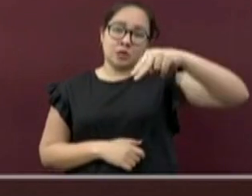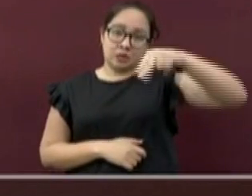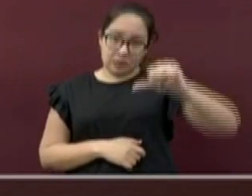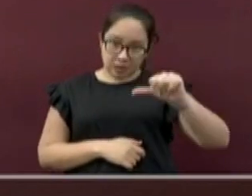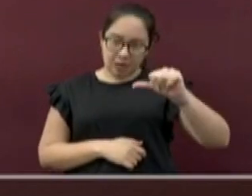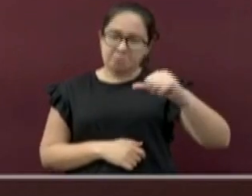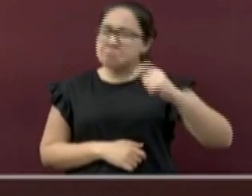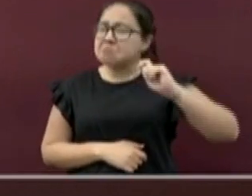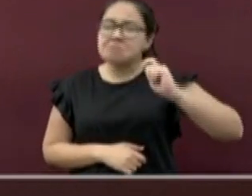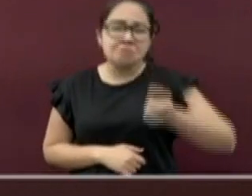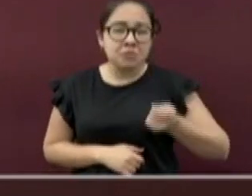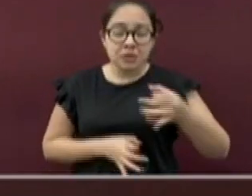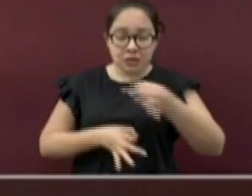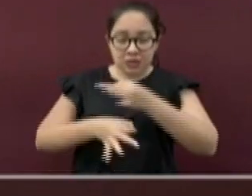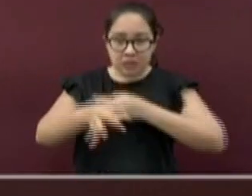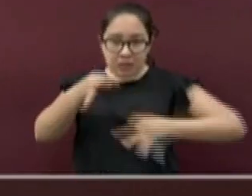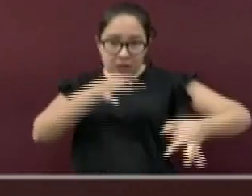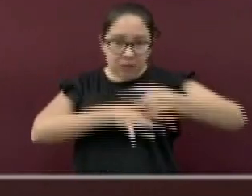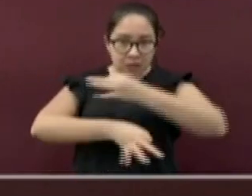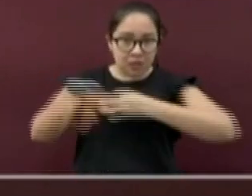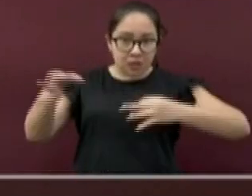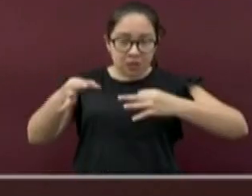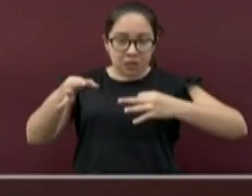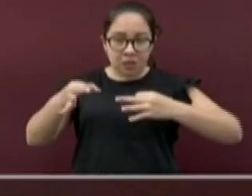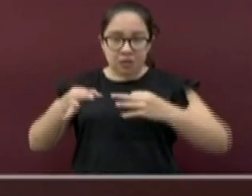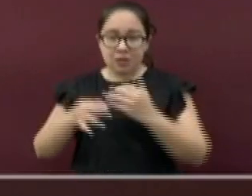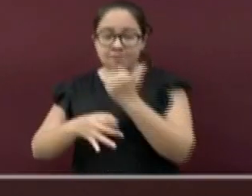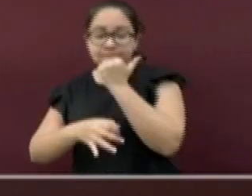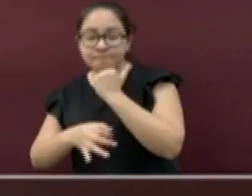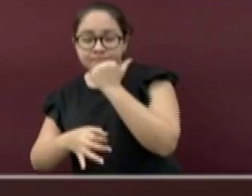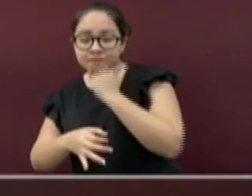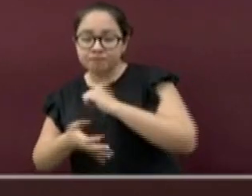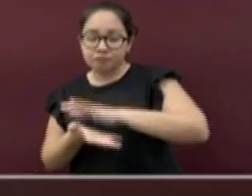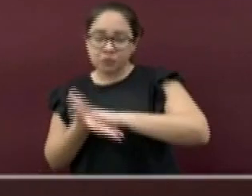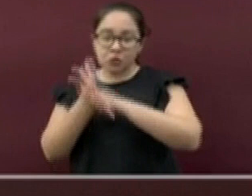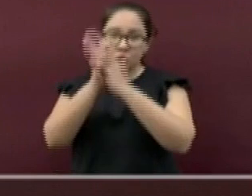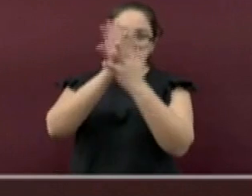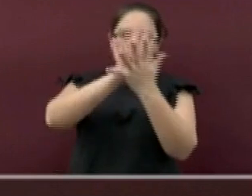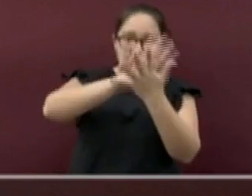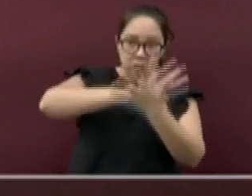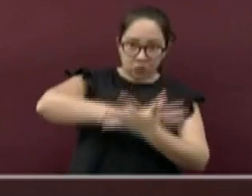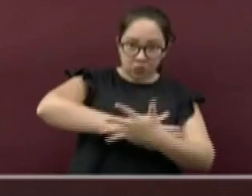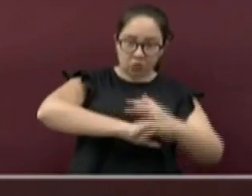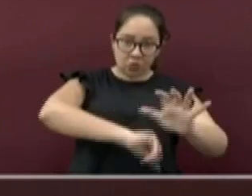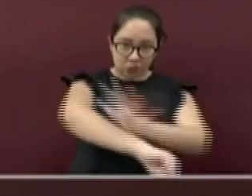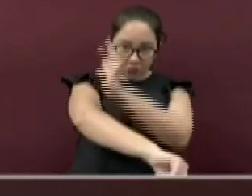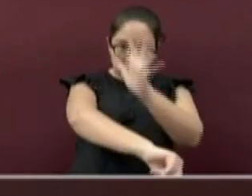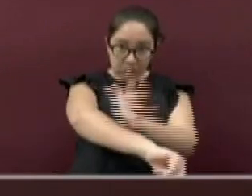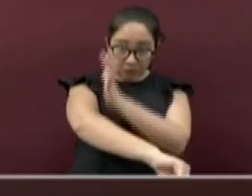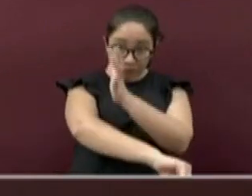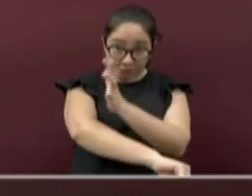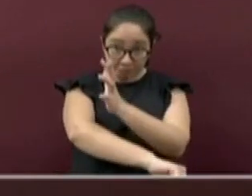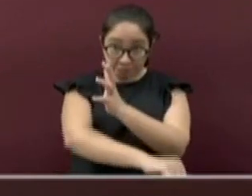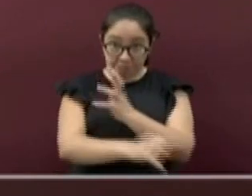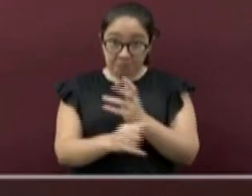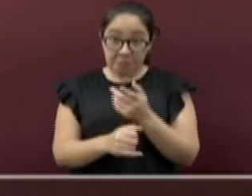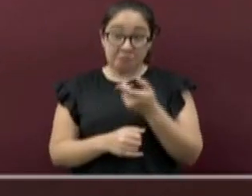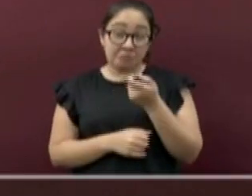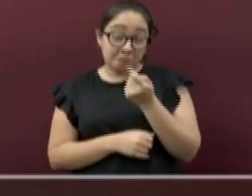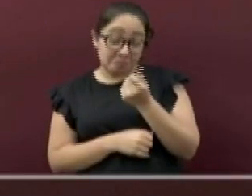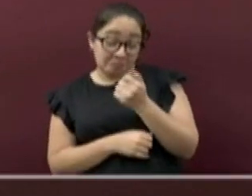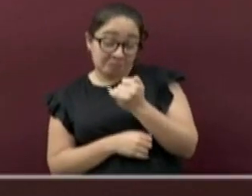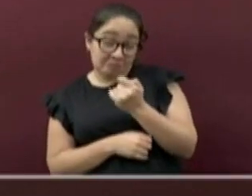transformen la glucosa en energía. Sin la suficiente insulina, la